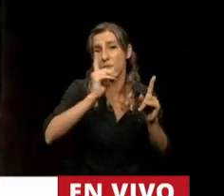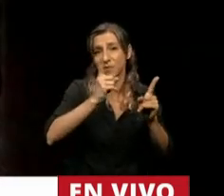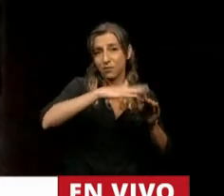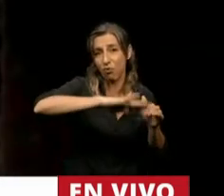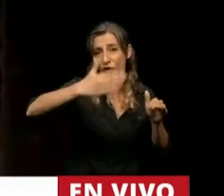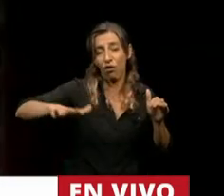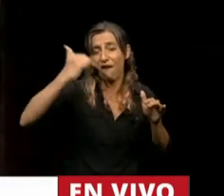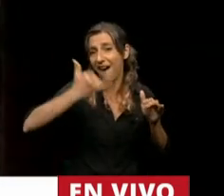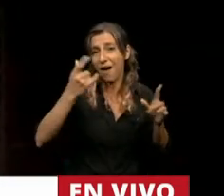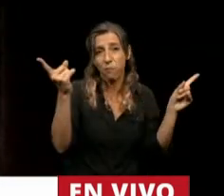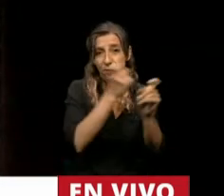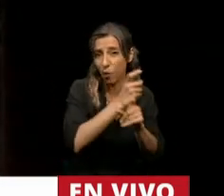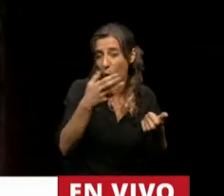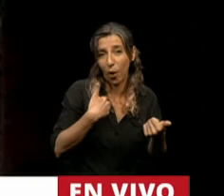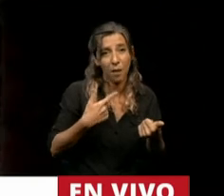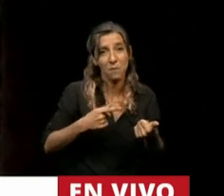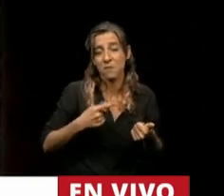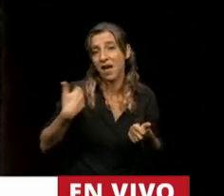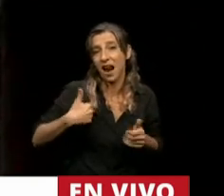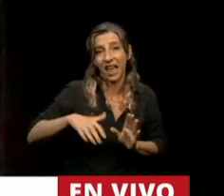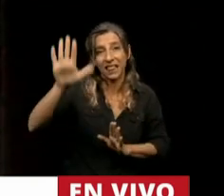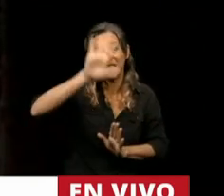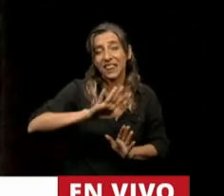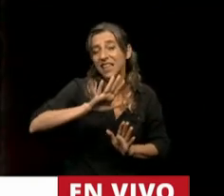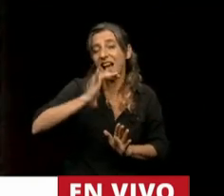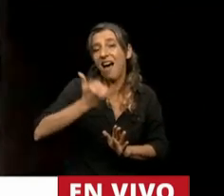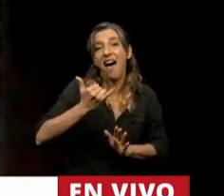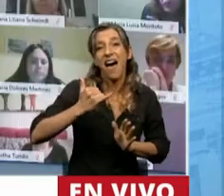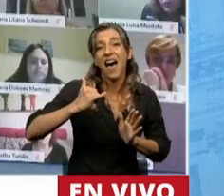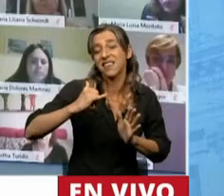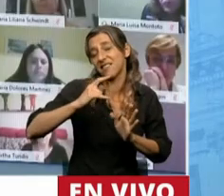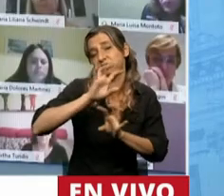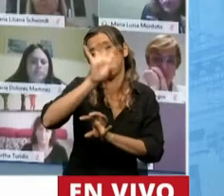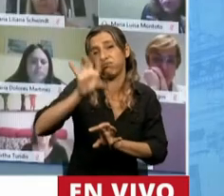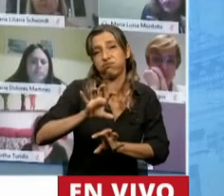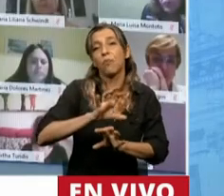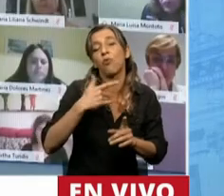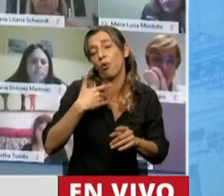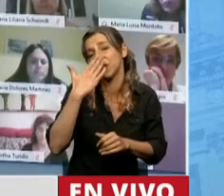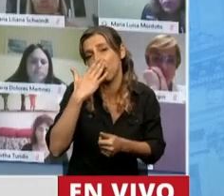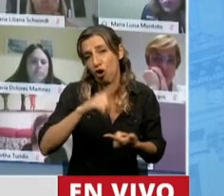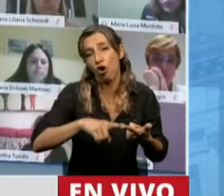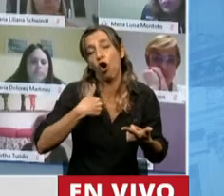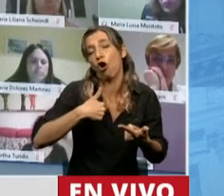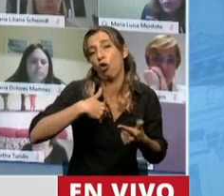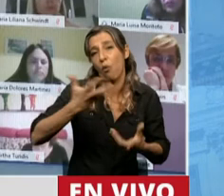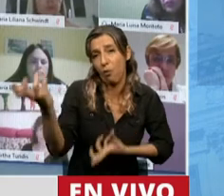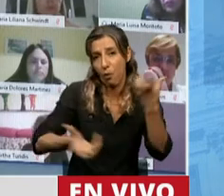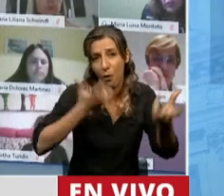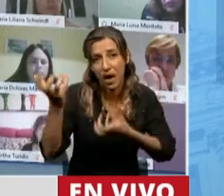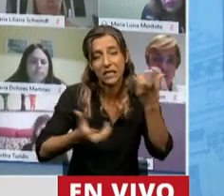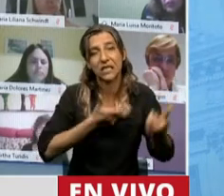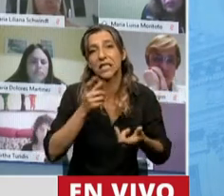En la zona central del país los incendios son cada vez más frecuentes. Veamos lo que está pasando en Córdoba. Nos lo recuerdan también